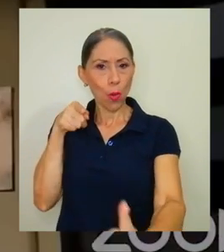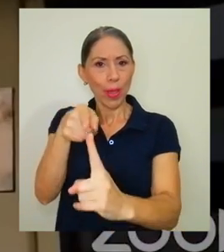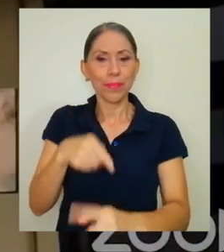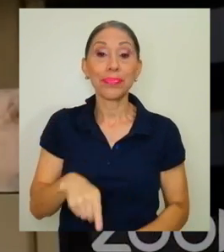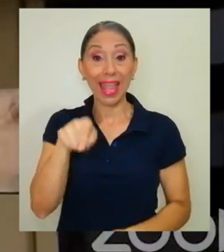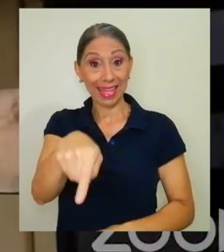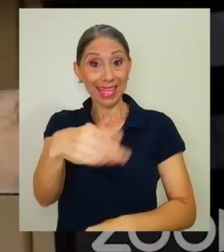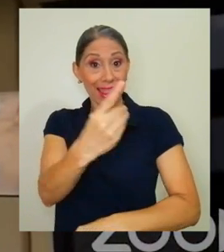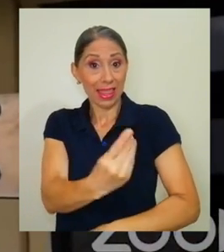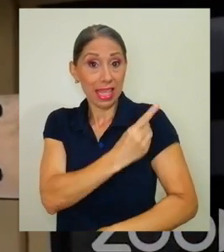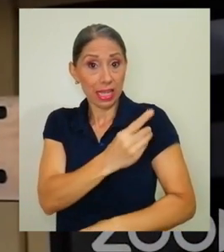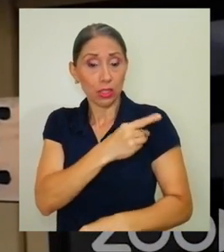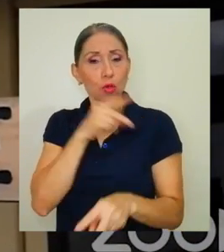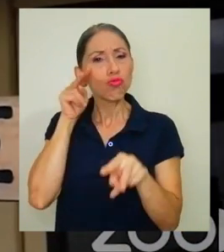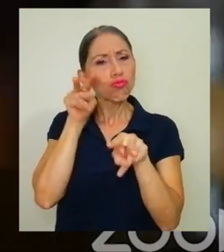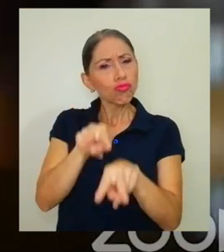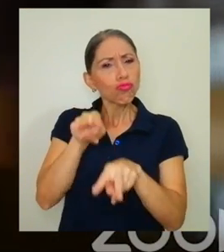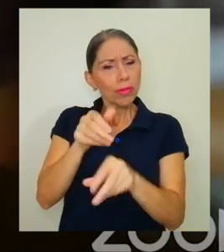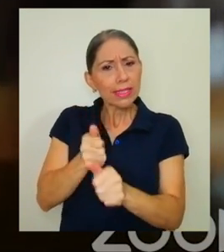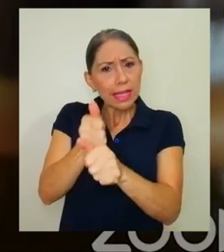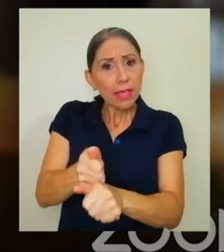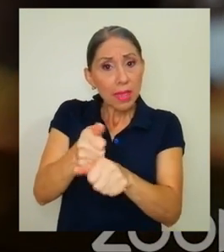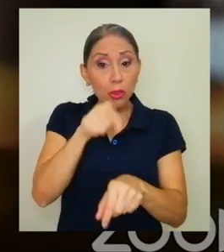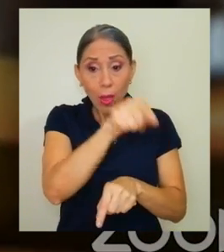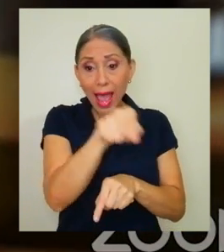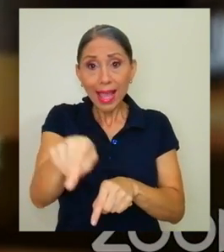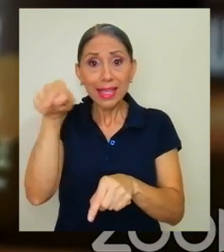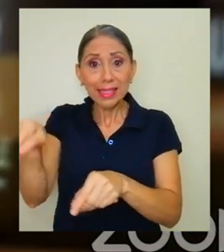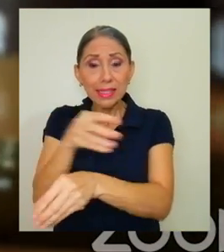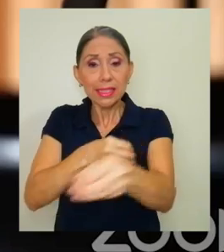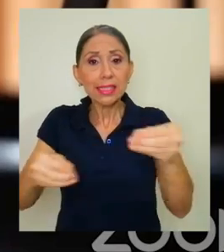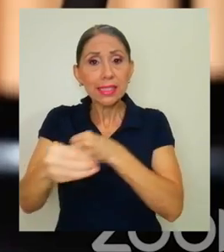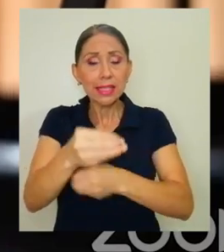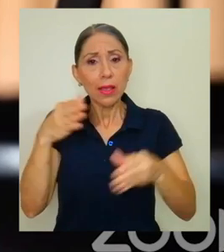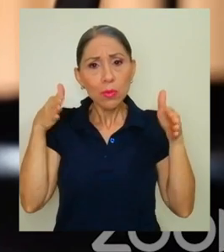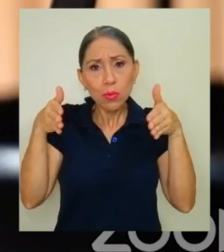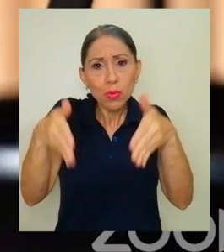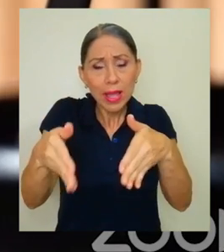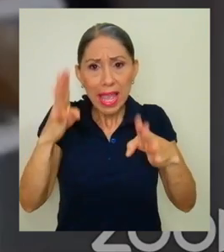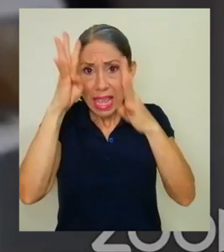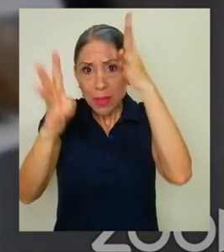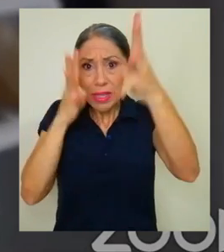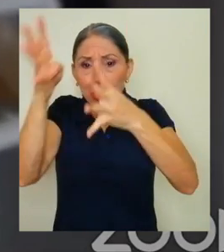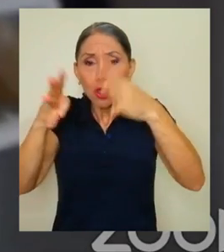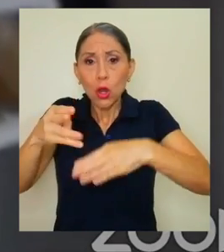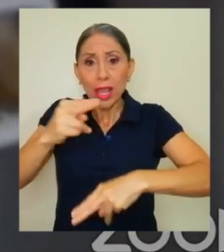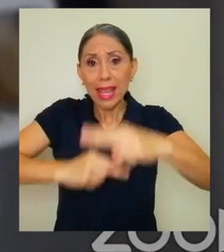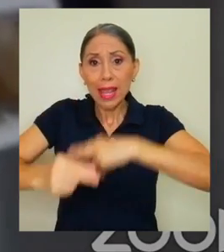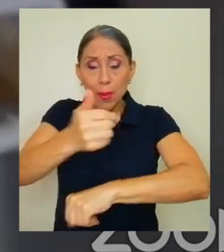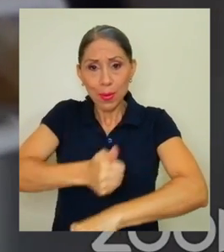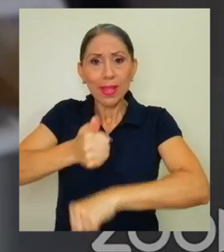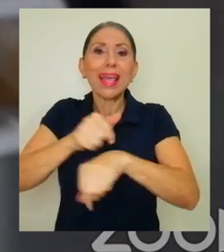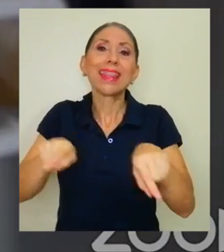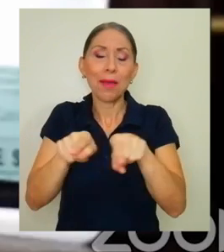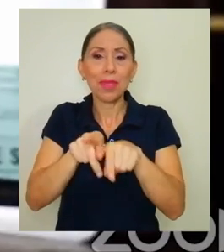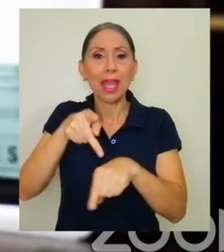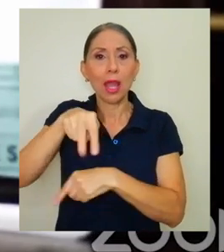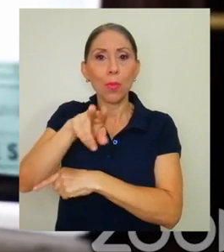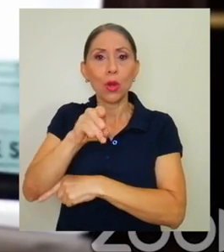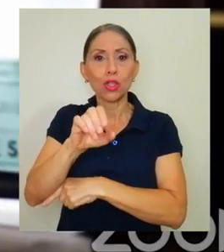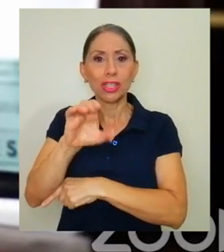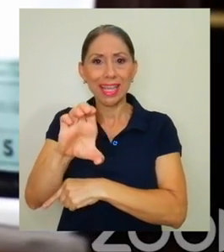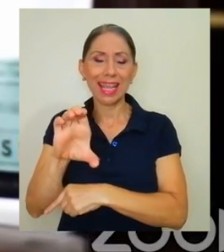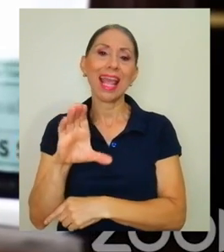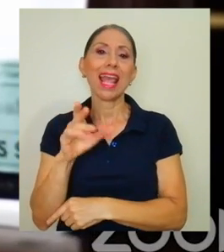La dirección dará seguimiento a estas instancias dedicadas a promover la invención y el emprendimiento, como lo son también PROSIC y